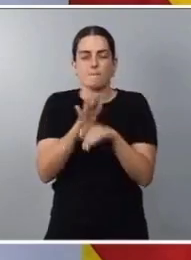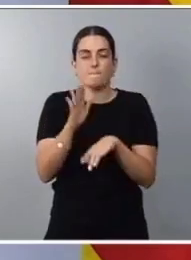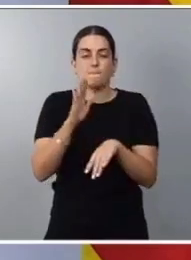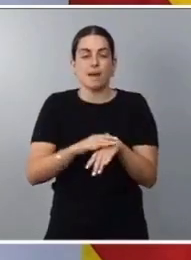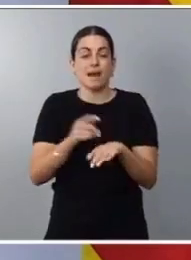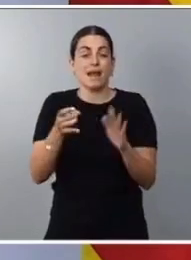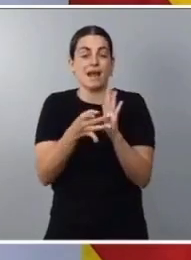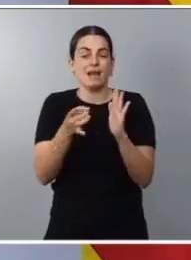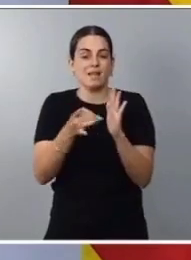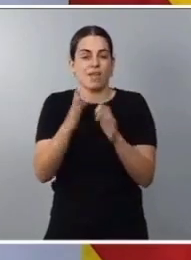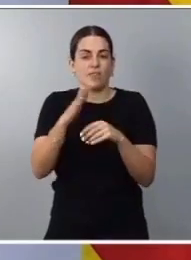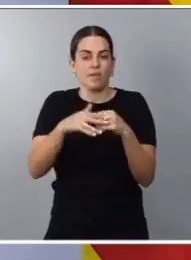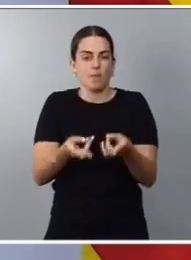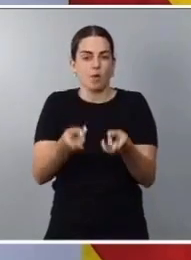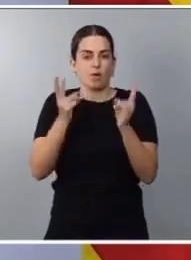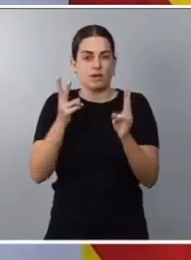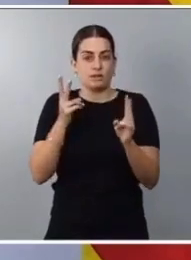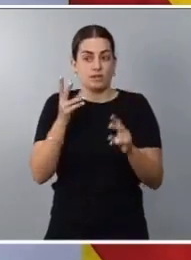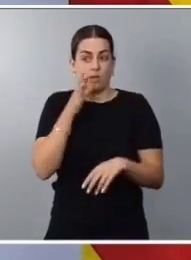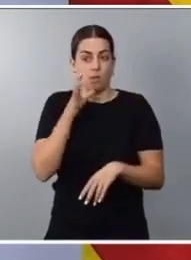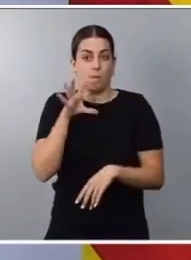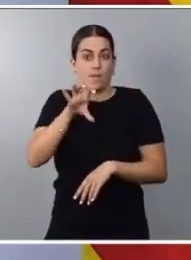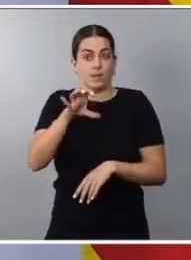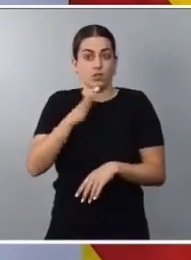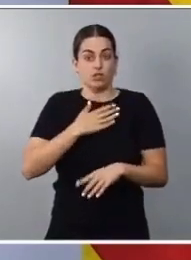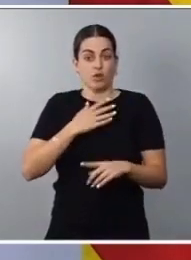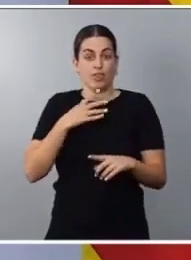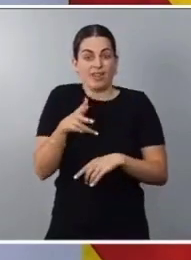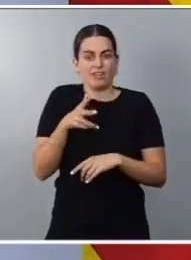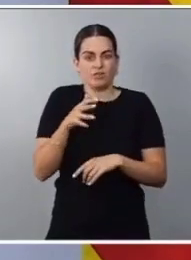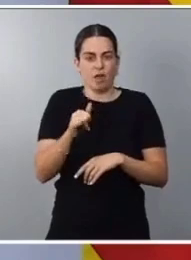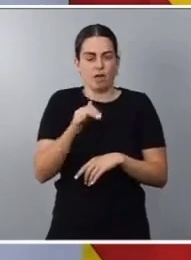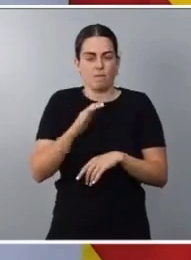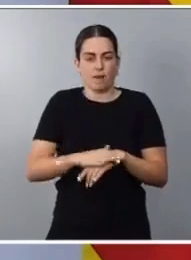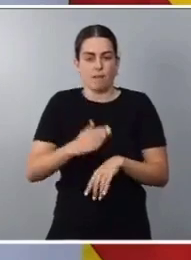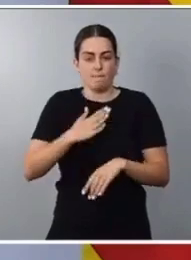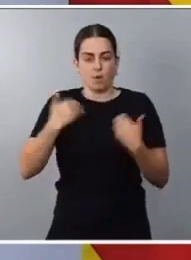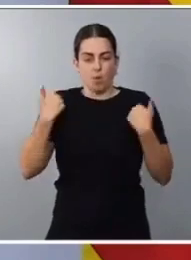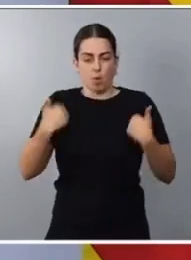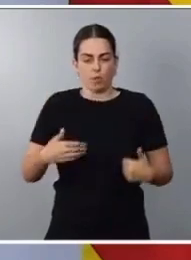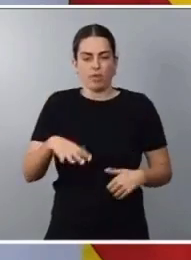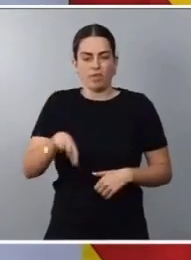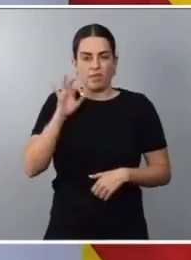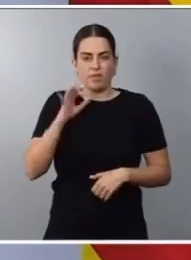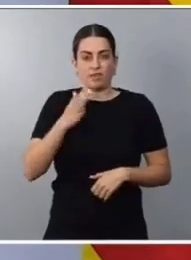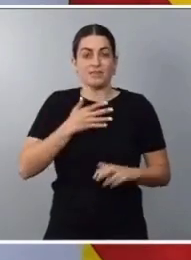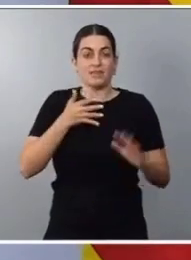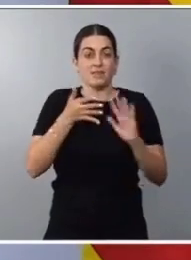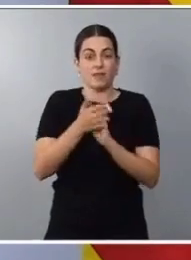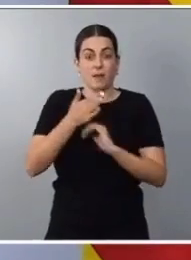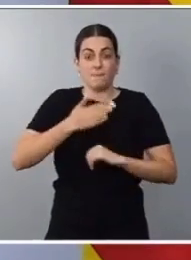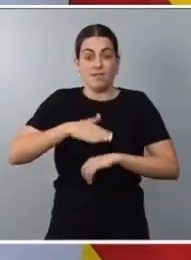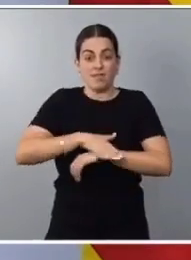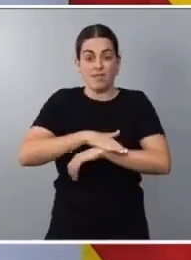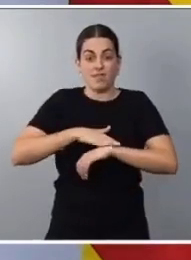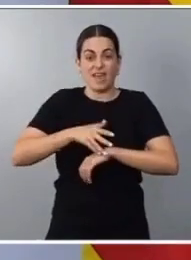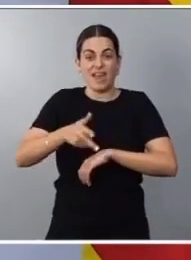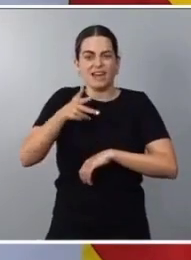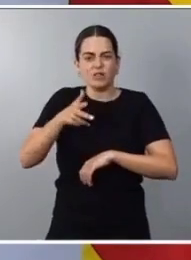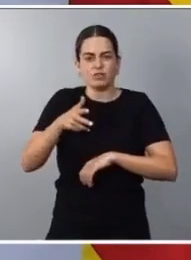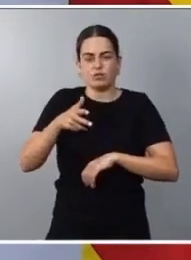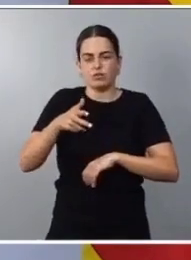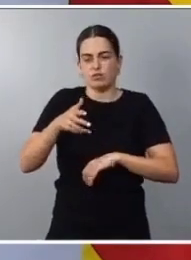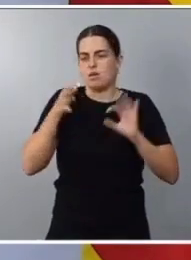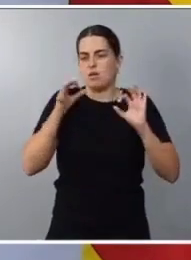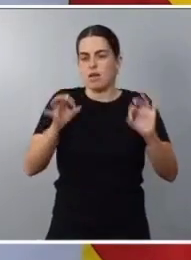país. El derecho a decidir sobre nuestros propios cuerpos forma parte de nuestro derecho fundamental a la salud, pero además es la